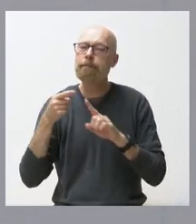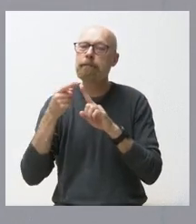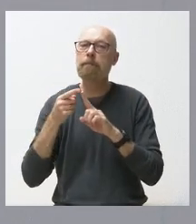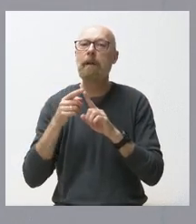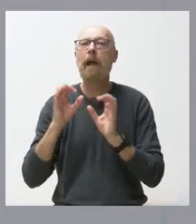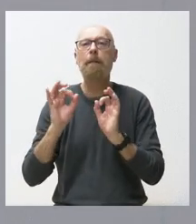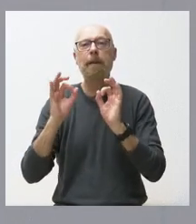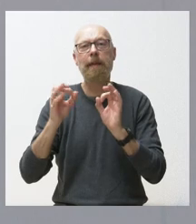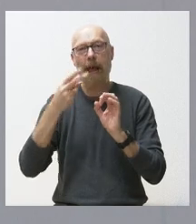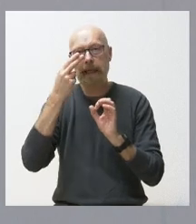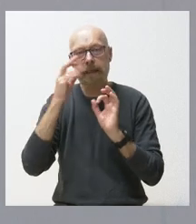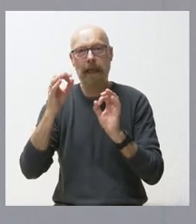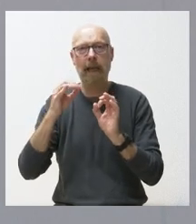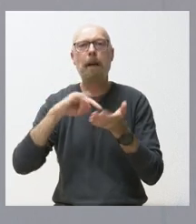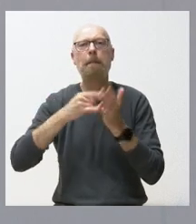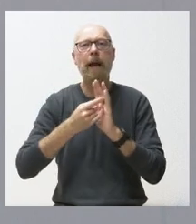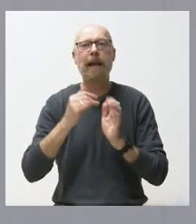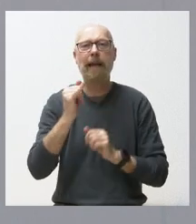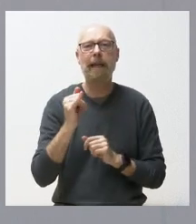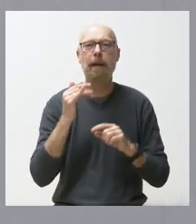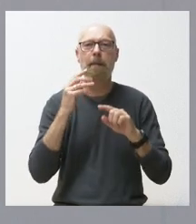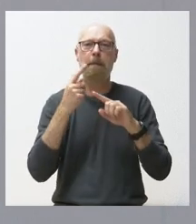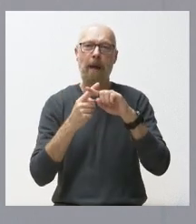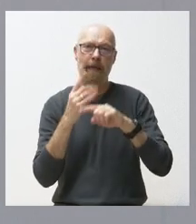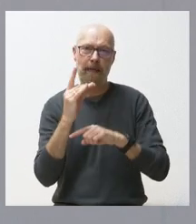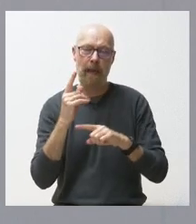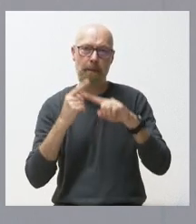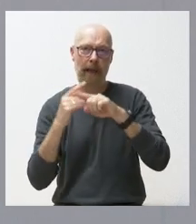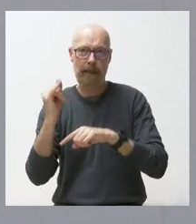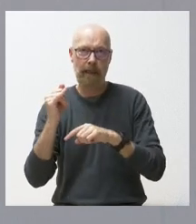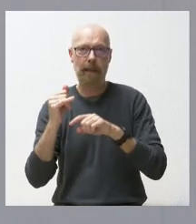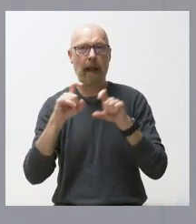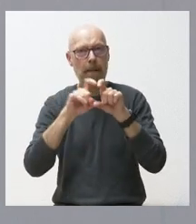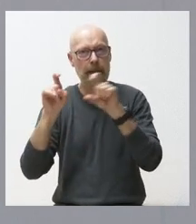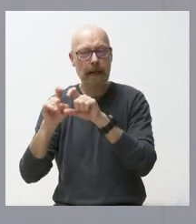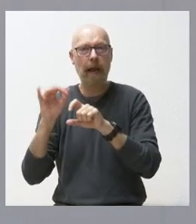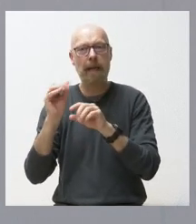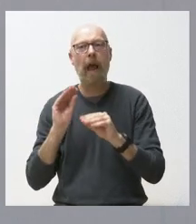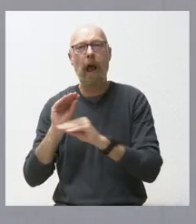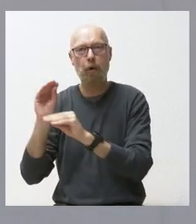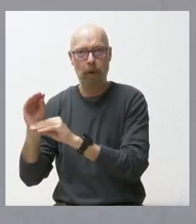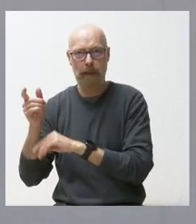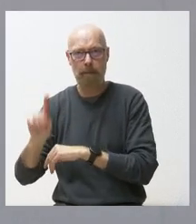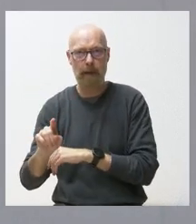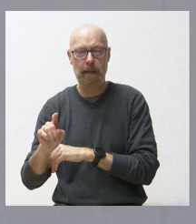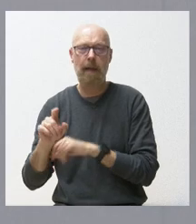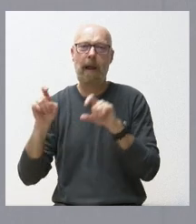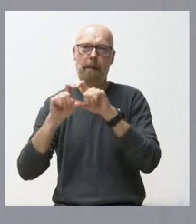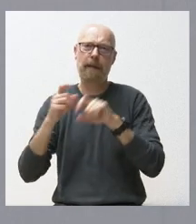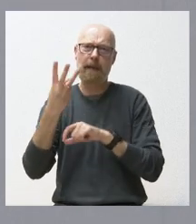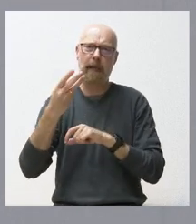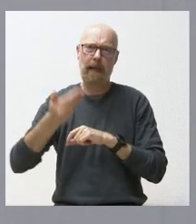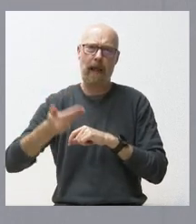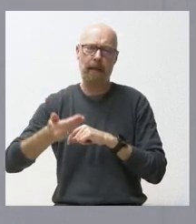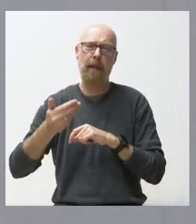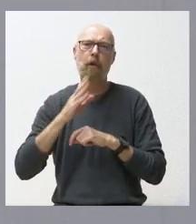de I+, de Masí, de carácter empresarial y para ayudas de I+, de Masí a tres grandes empresas de Castilla y León. La primera